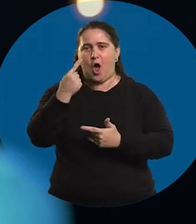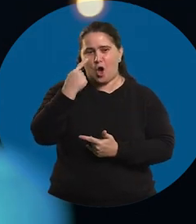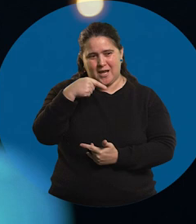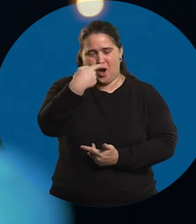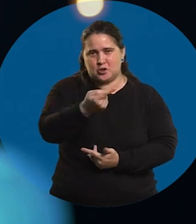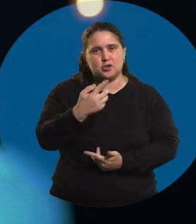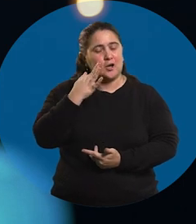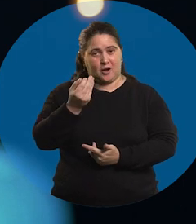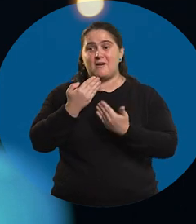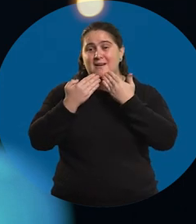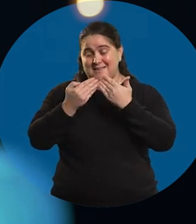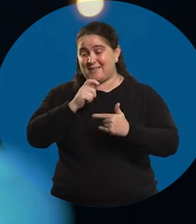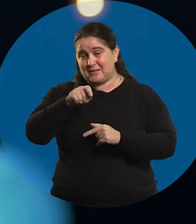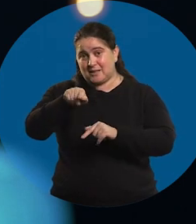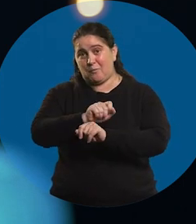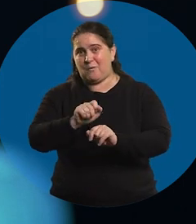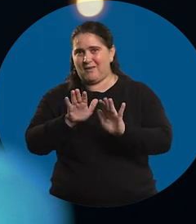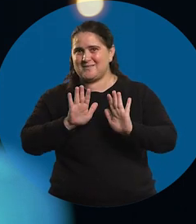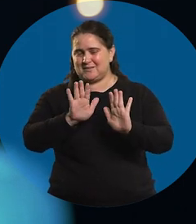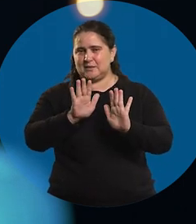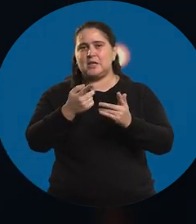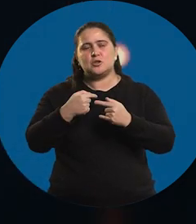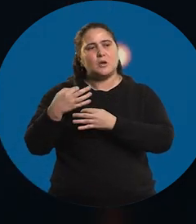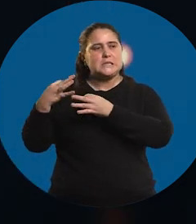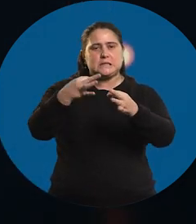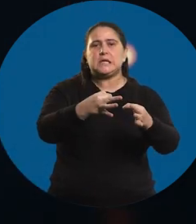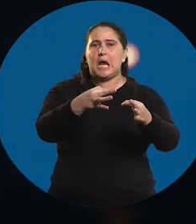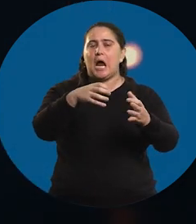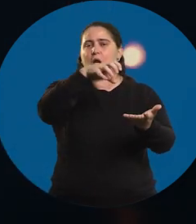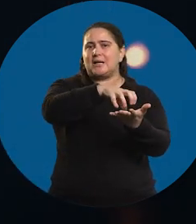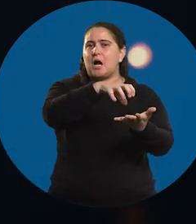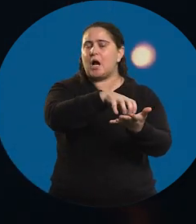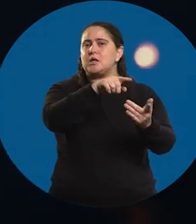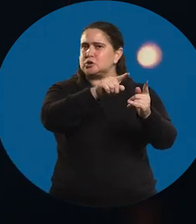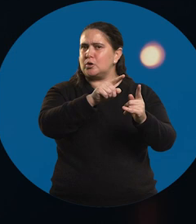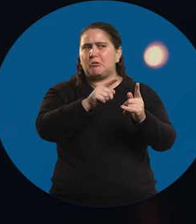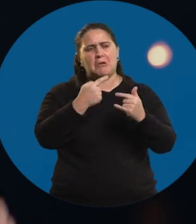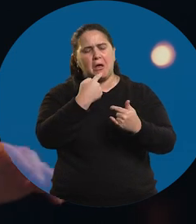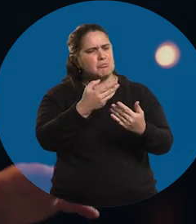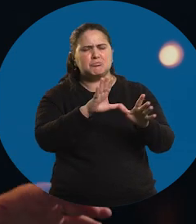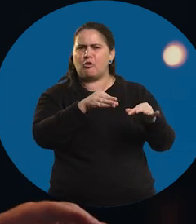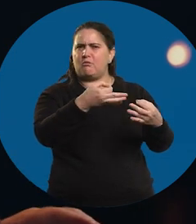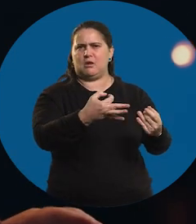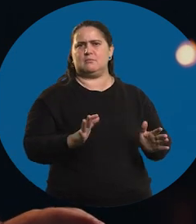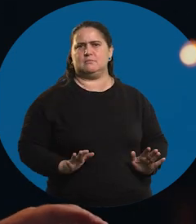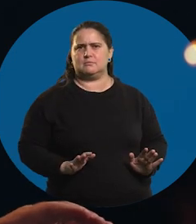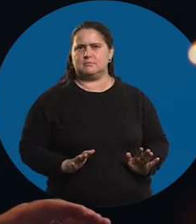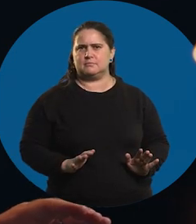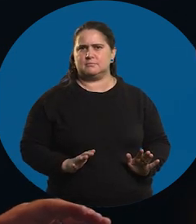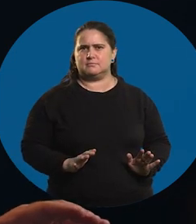lado. Y creo que esta entrevista lo va a hacer. Entonces, llegar al aula con este mensaje de que está todo bien,